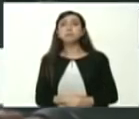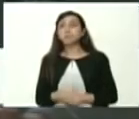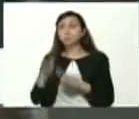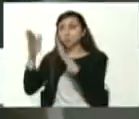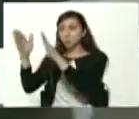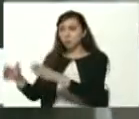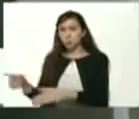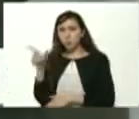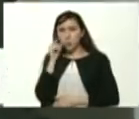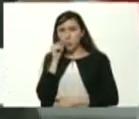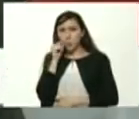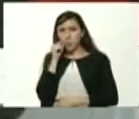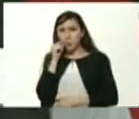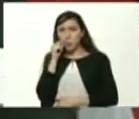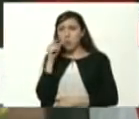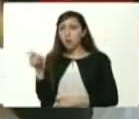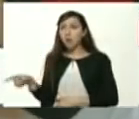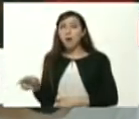como Handel Mendoza